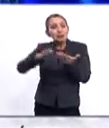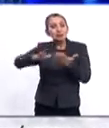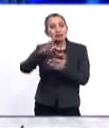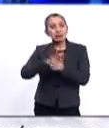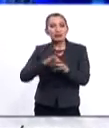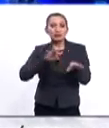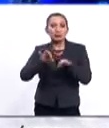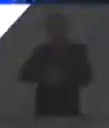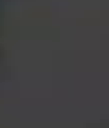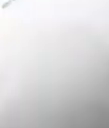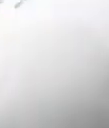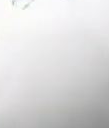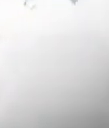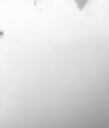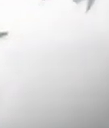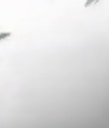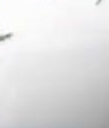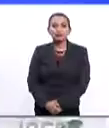más empleos.